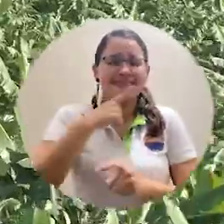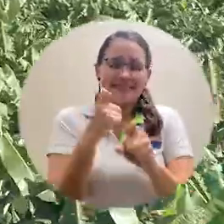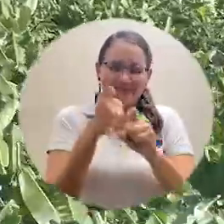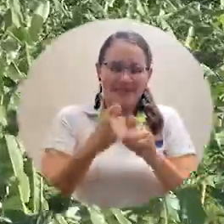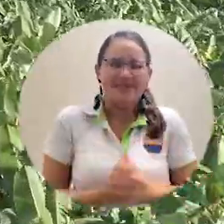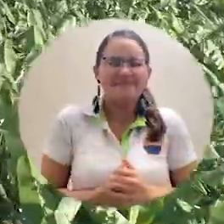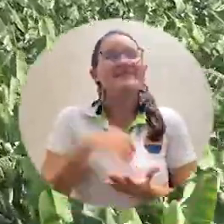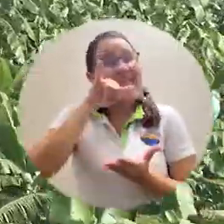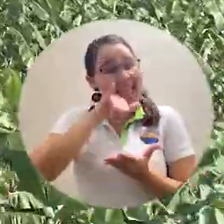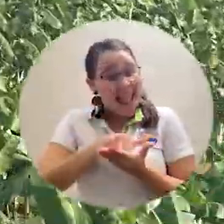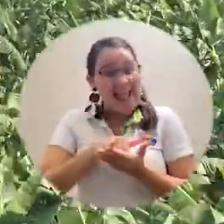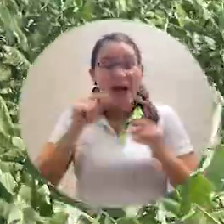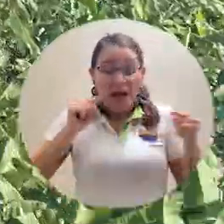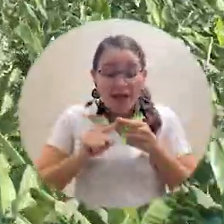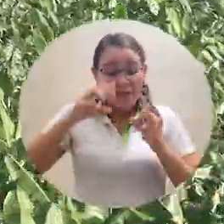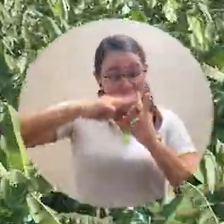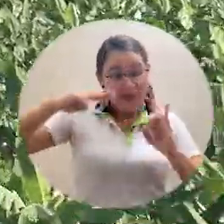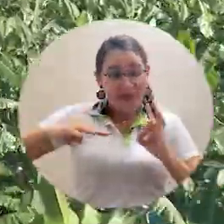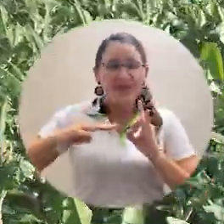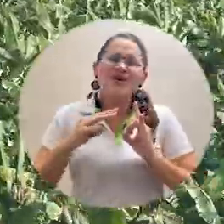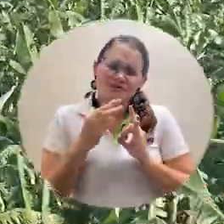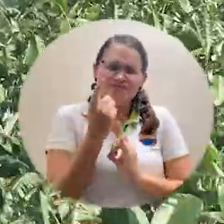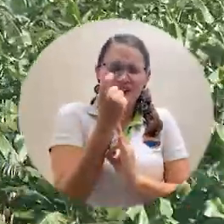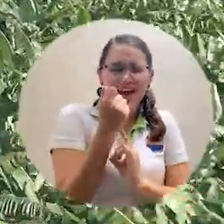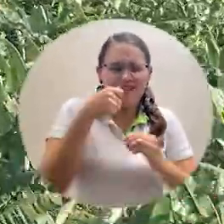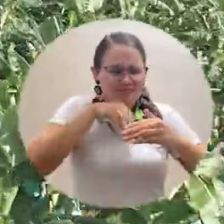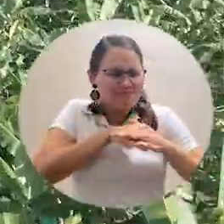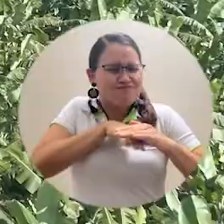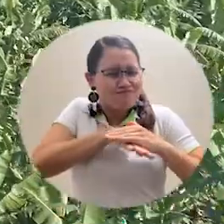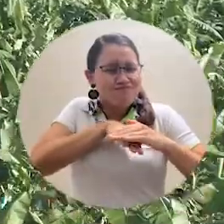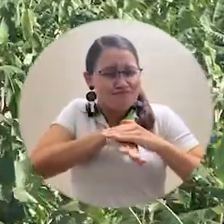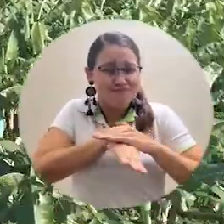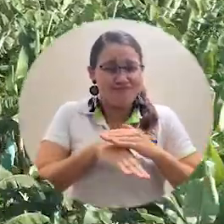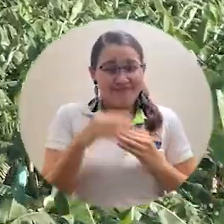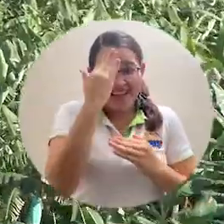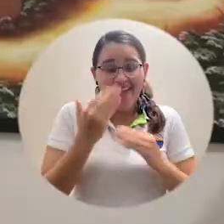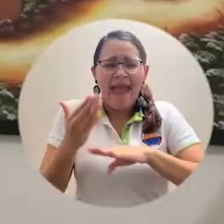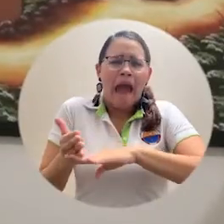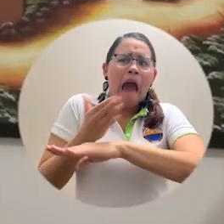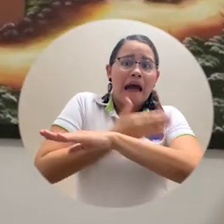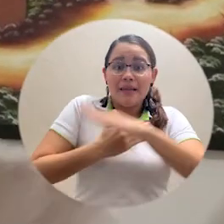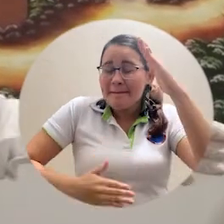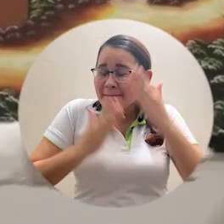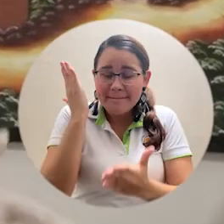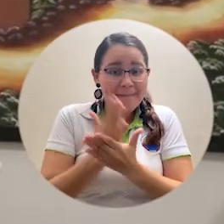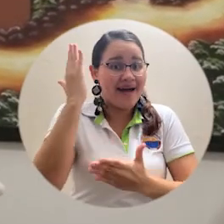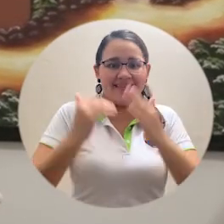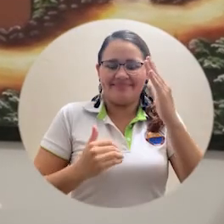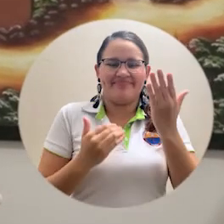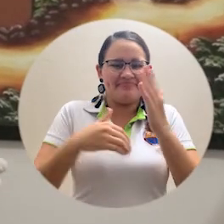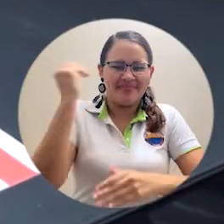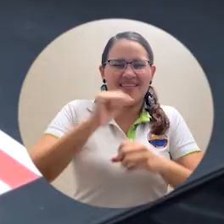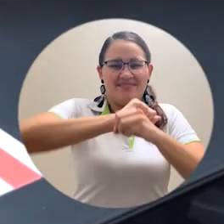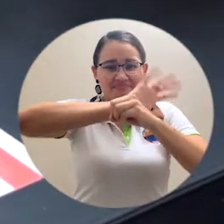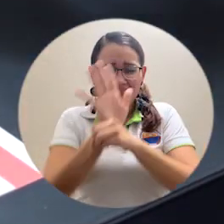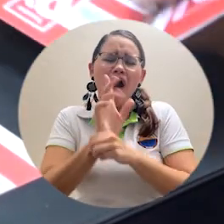bananero se suma al Fondo de Solidaridad Institucional, que desde inicios de la pandemia fue creado por el rector Pablo Vera Salazar, con